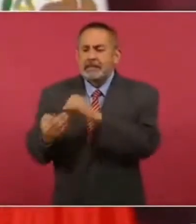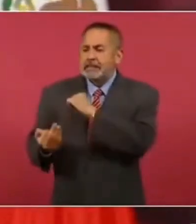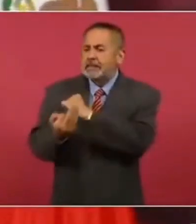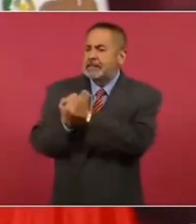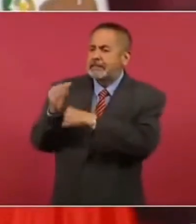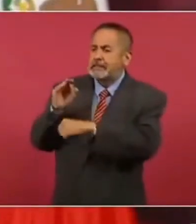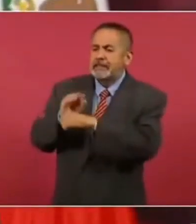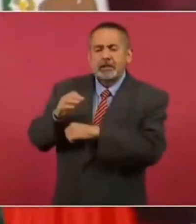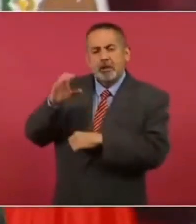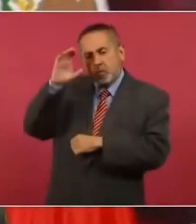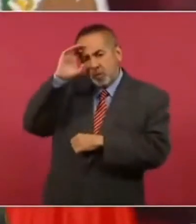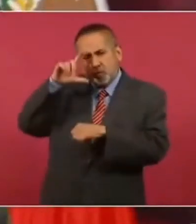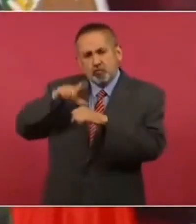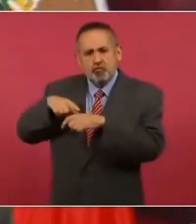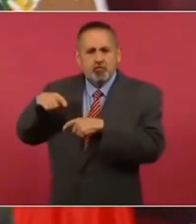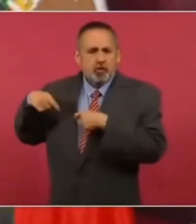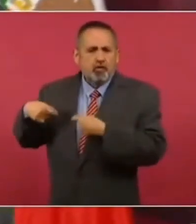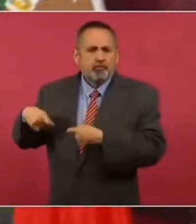culturas,